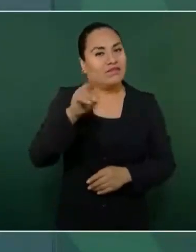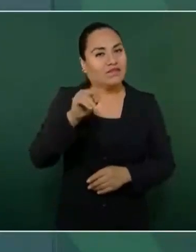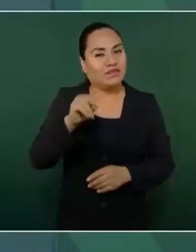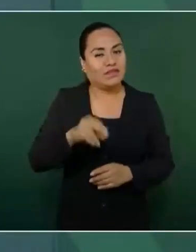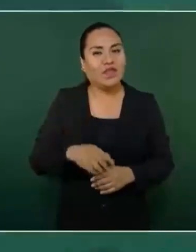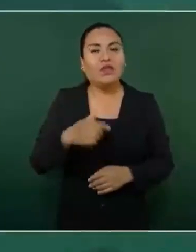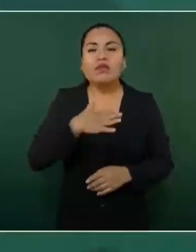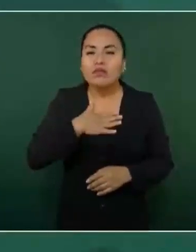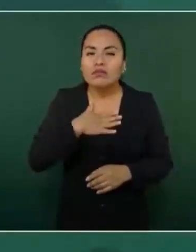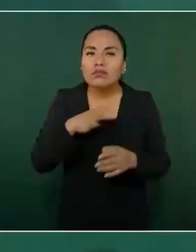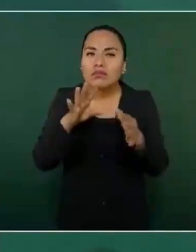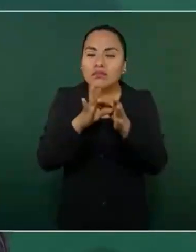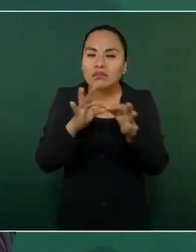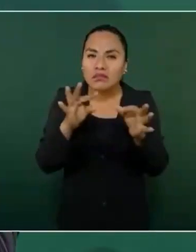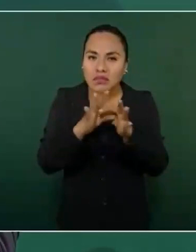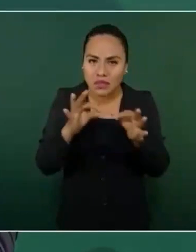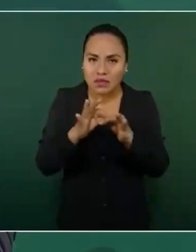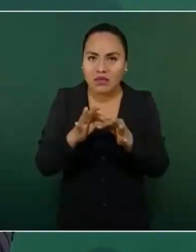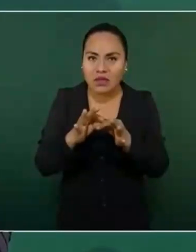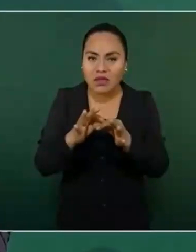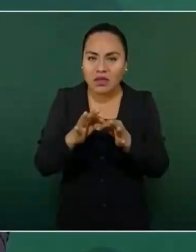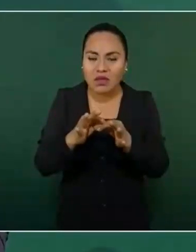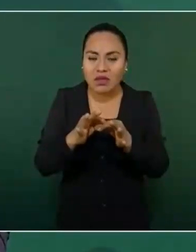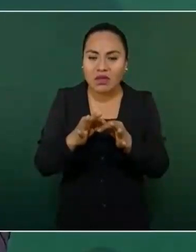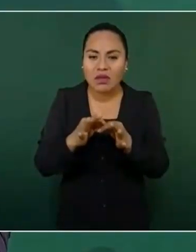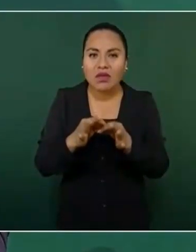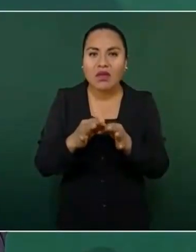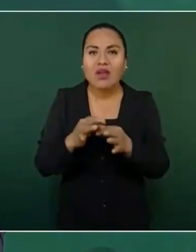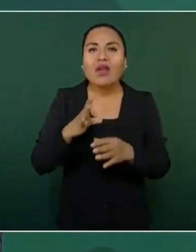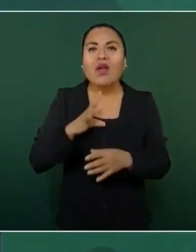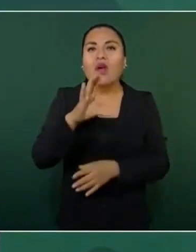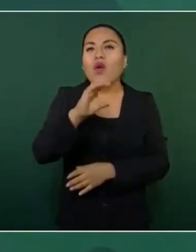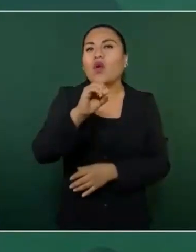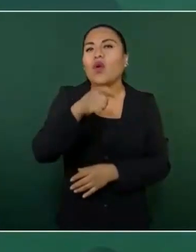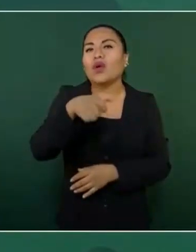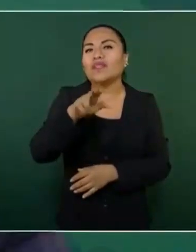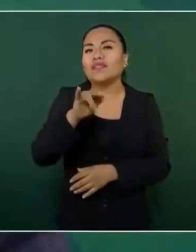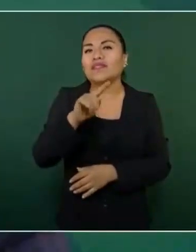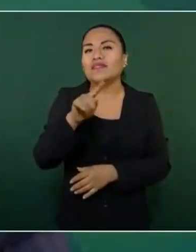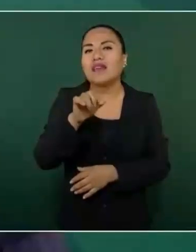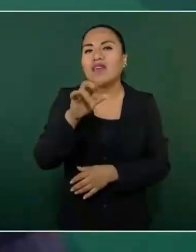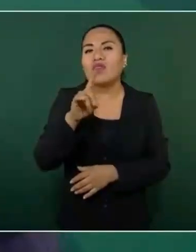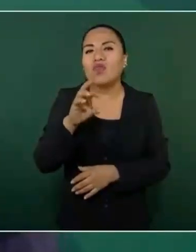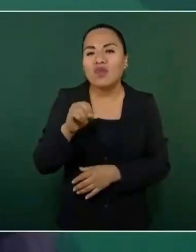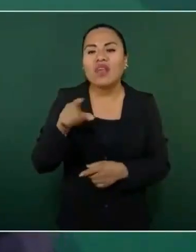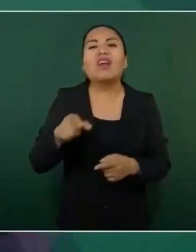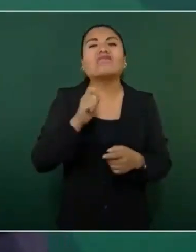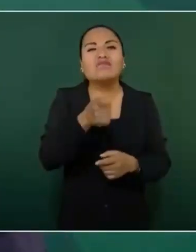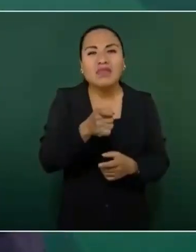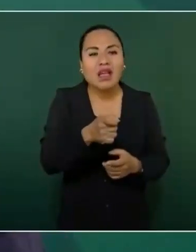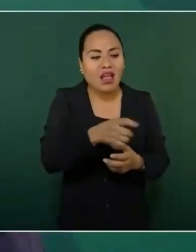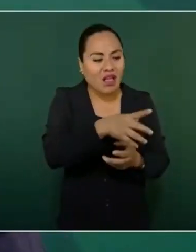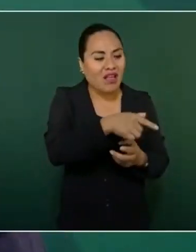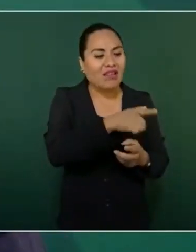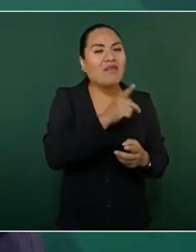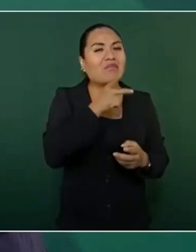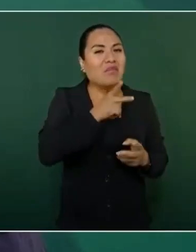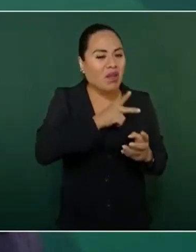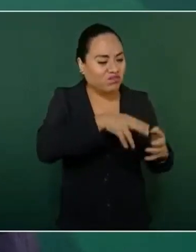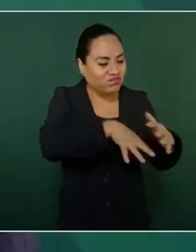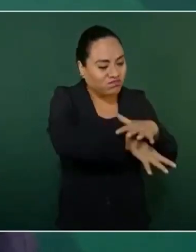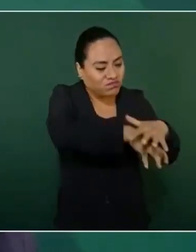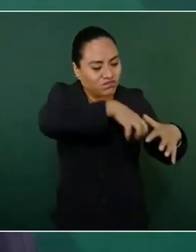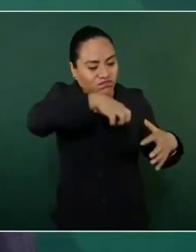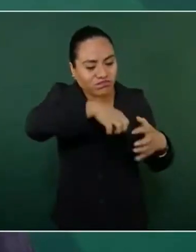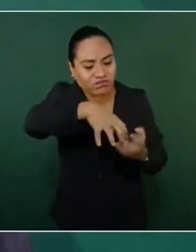una coquizadora en Salina Cruz y